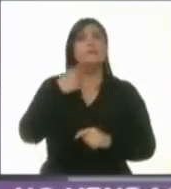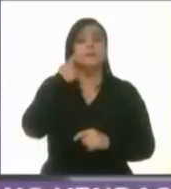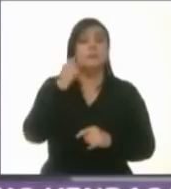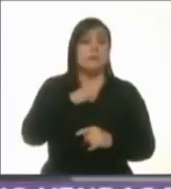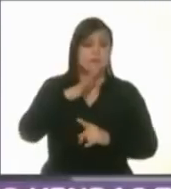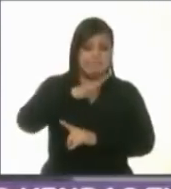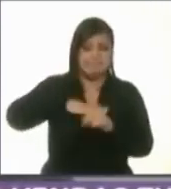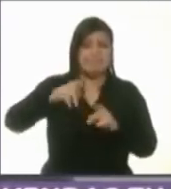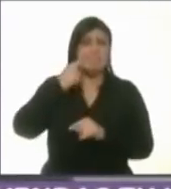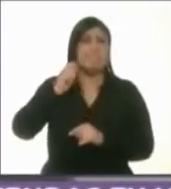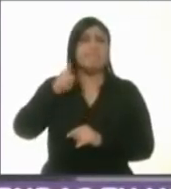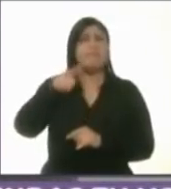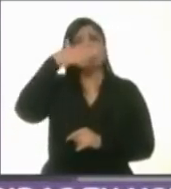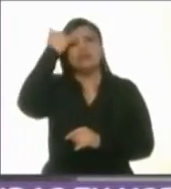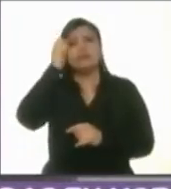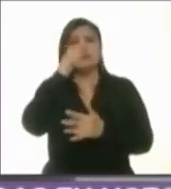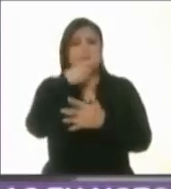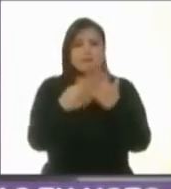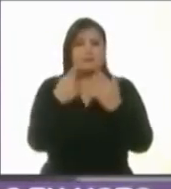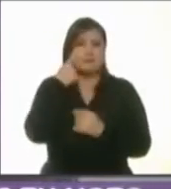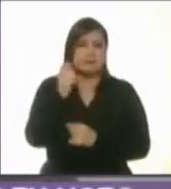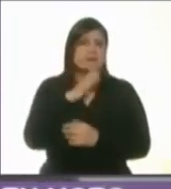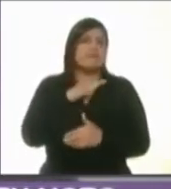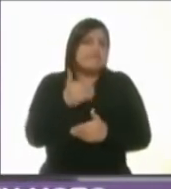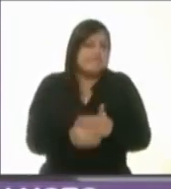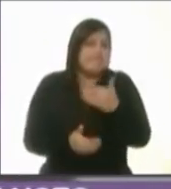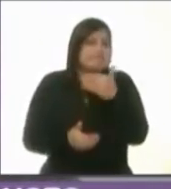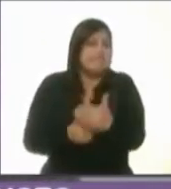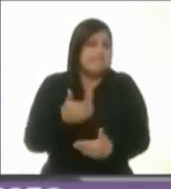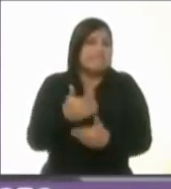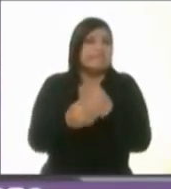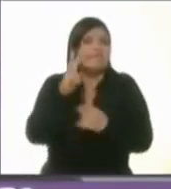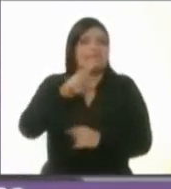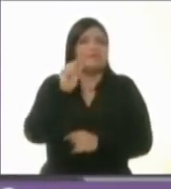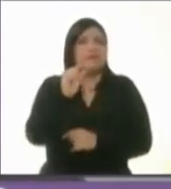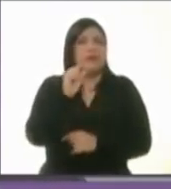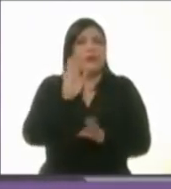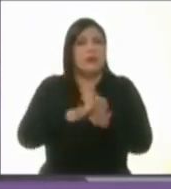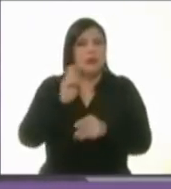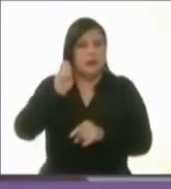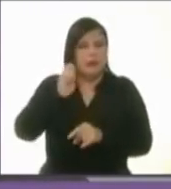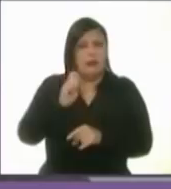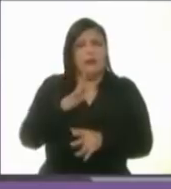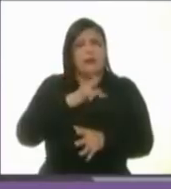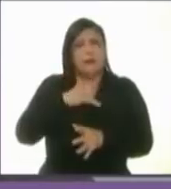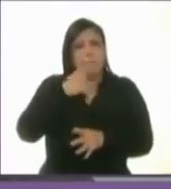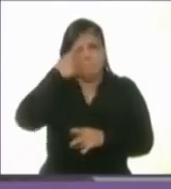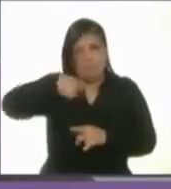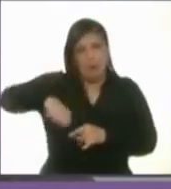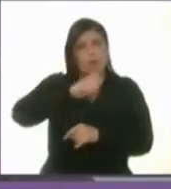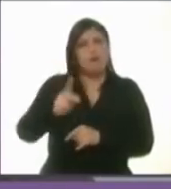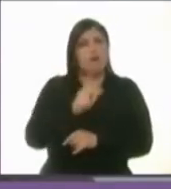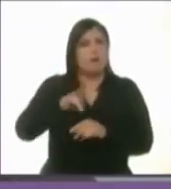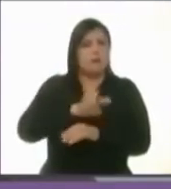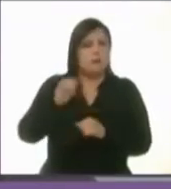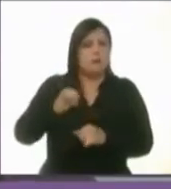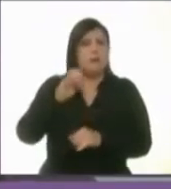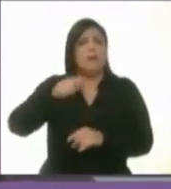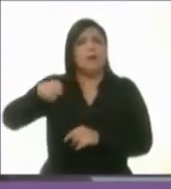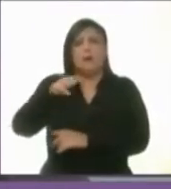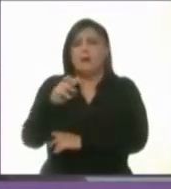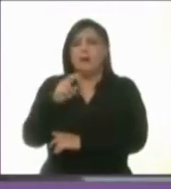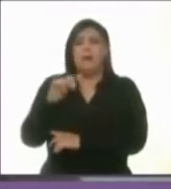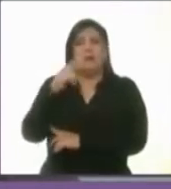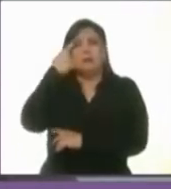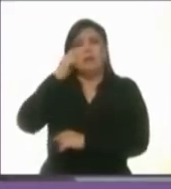desconociendo que Cederec es resultado de un proceso y una exigencia de los pueblos originarios que Morena siempre ha despreciado como se